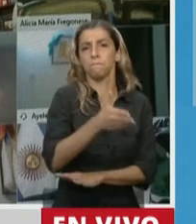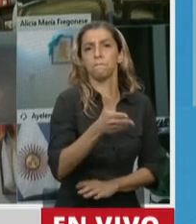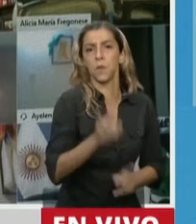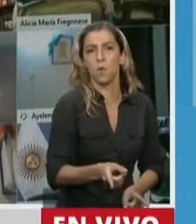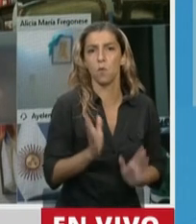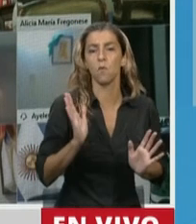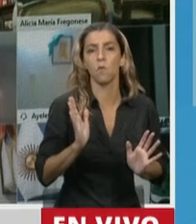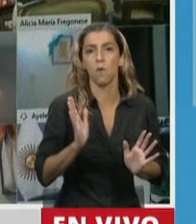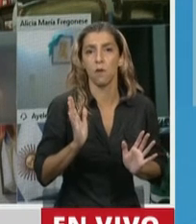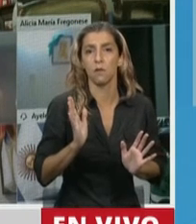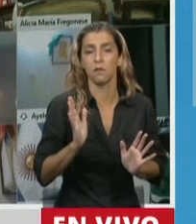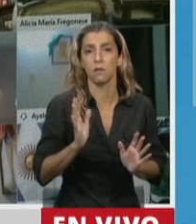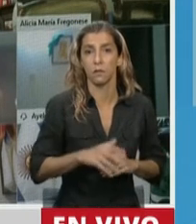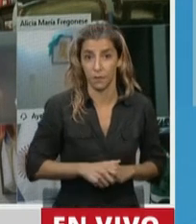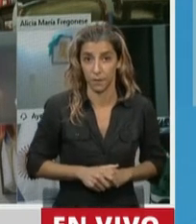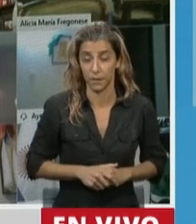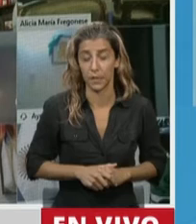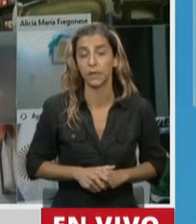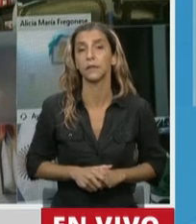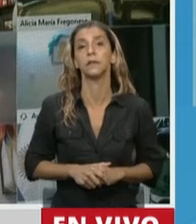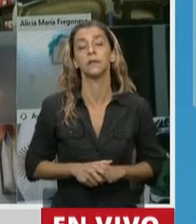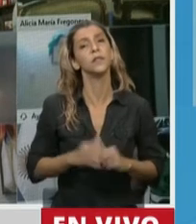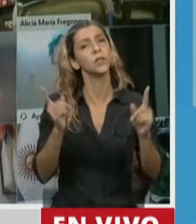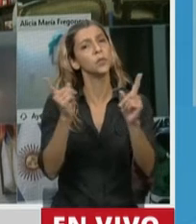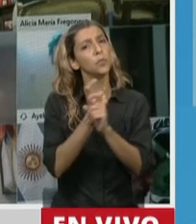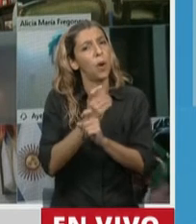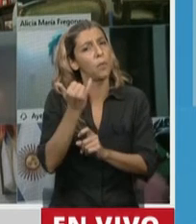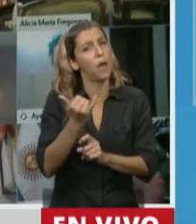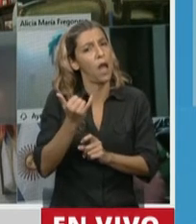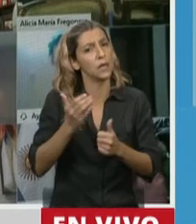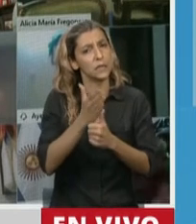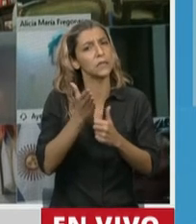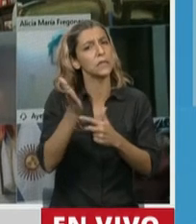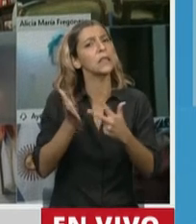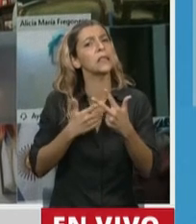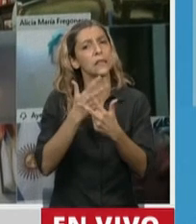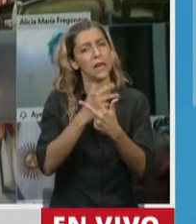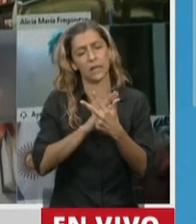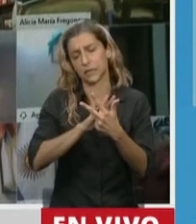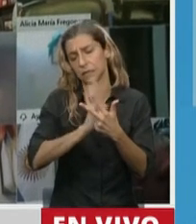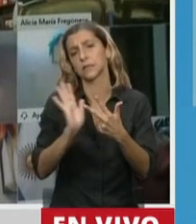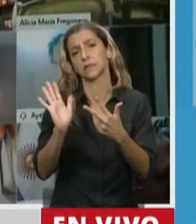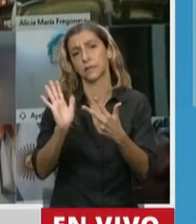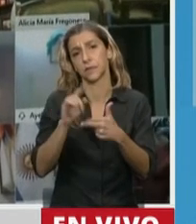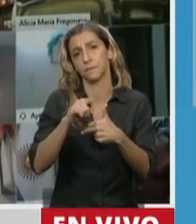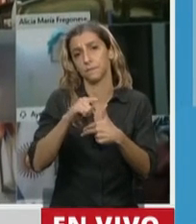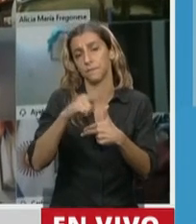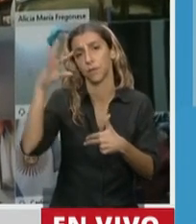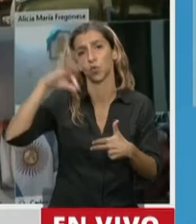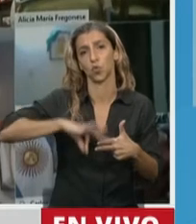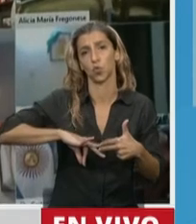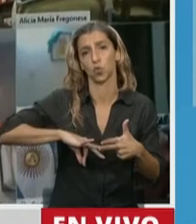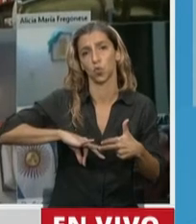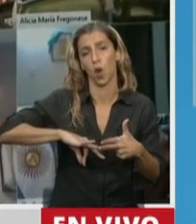con por lo menos tres graves problemas que viene arrastrando. Primero, los bajos sueldos,